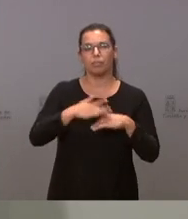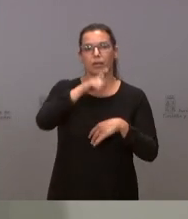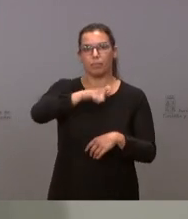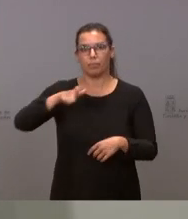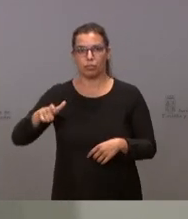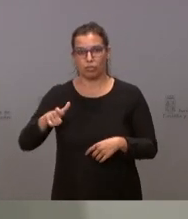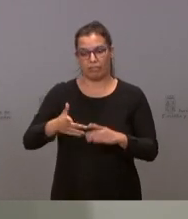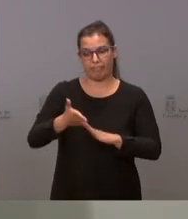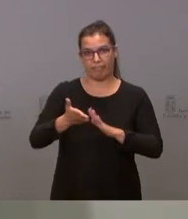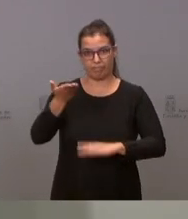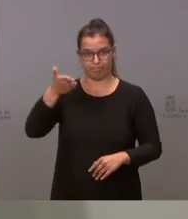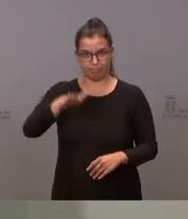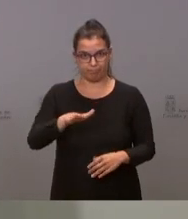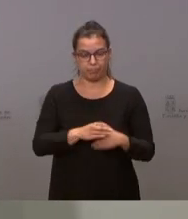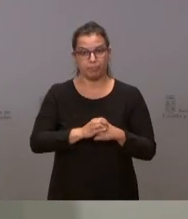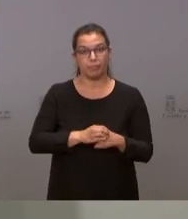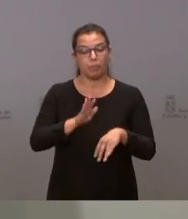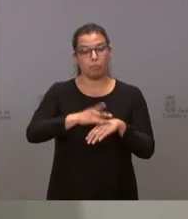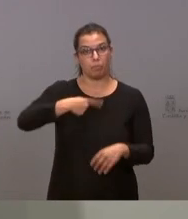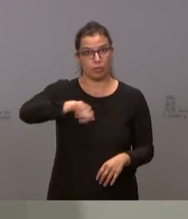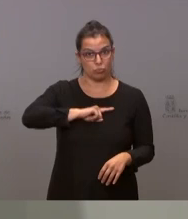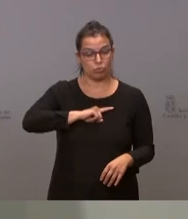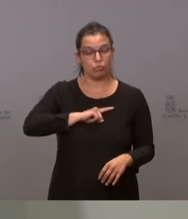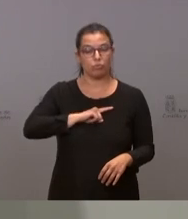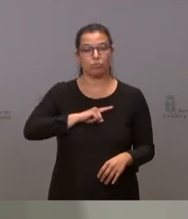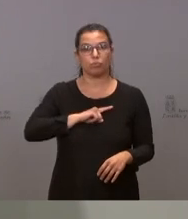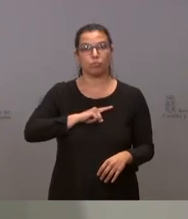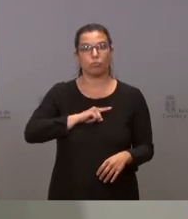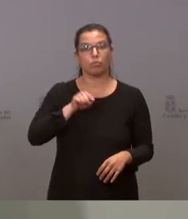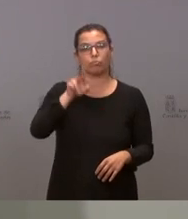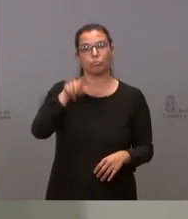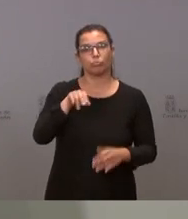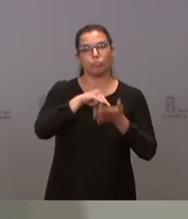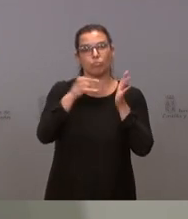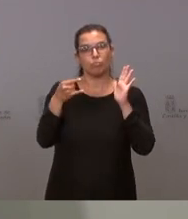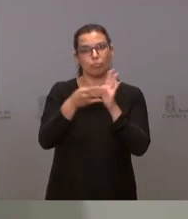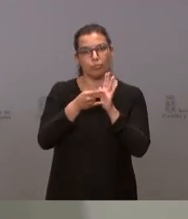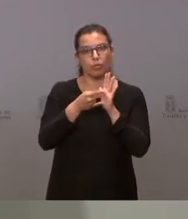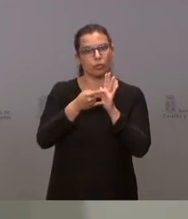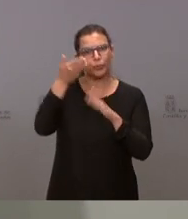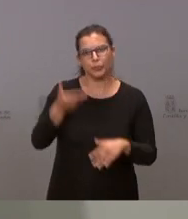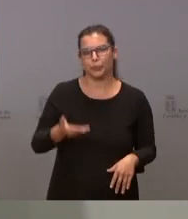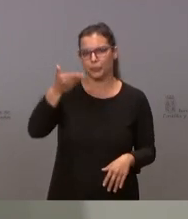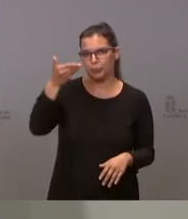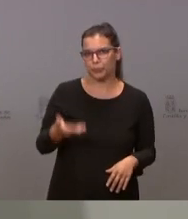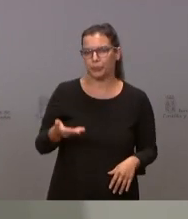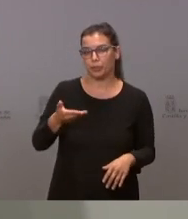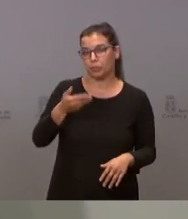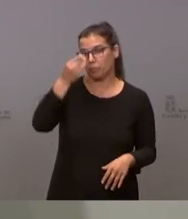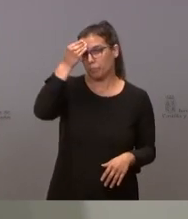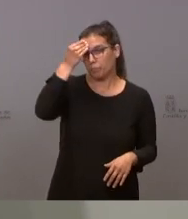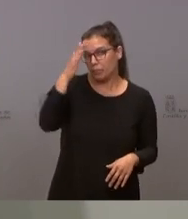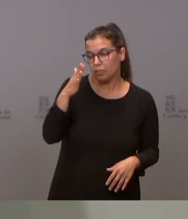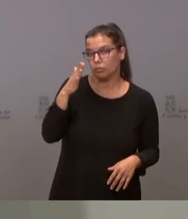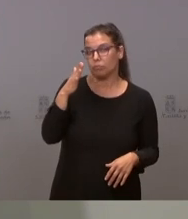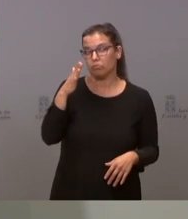al final de la vida. Este es para nosotros un proyecto esencial. Creo recordar que fue el